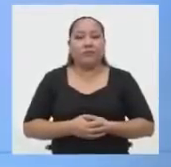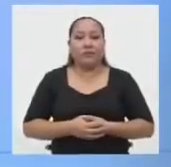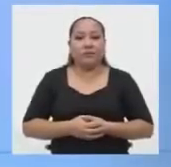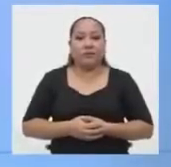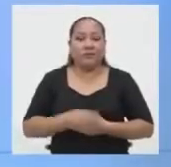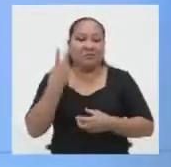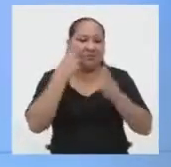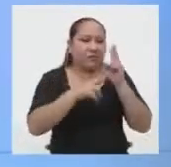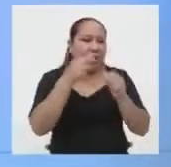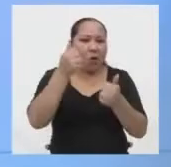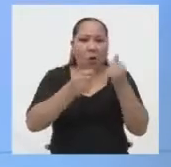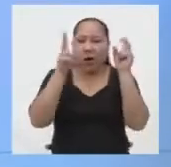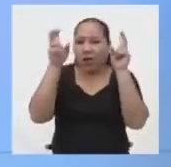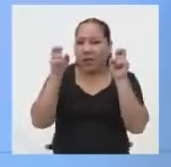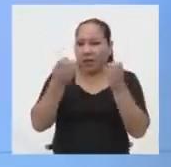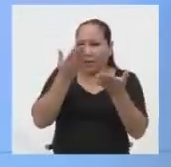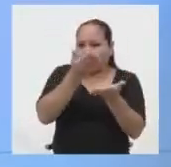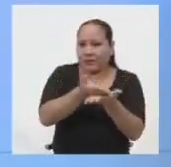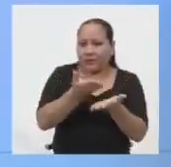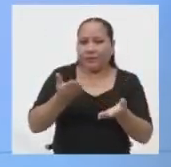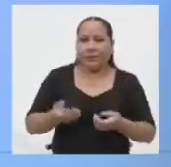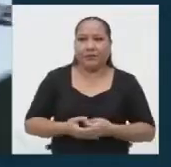Vamos a ver qué tema le corresponde.